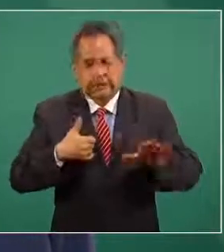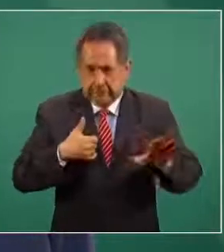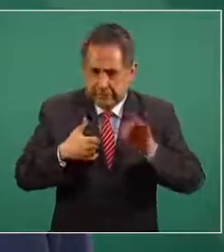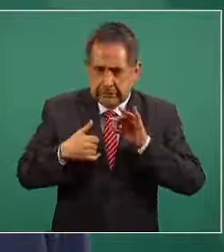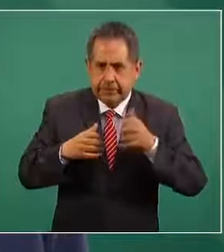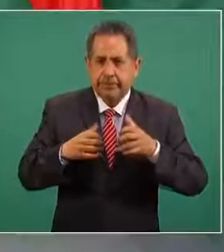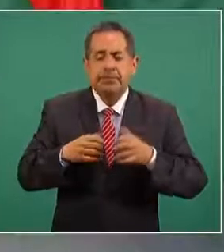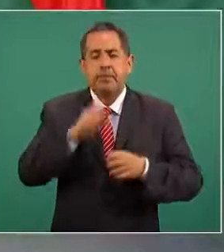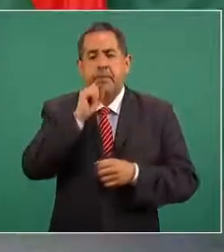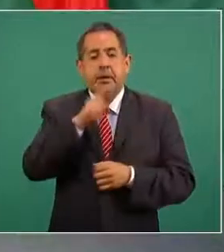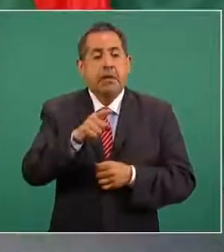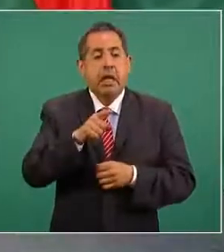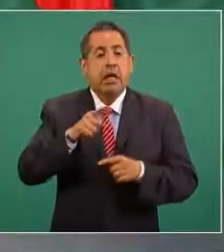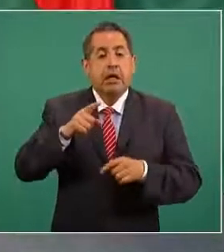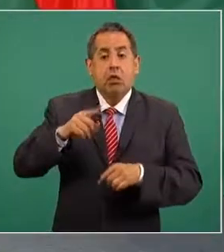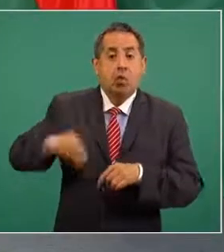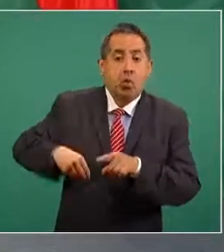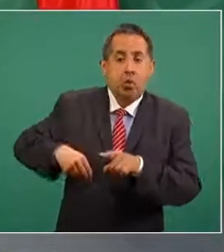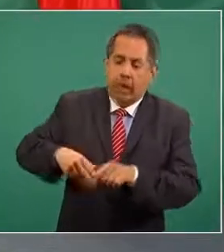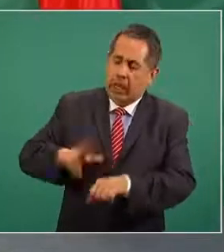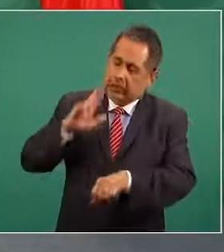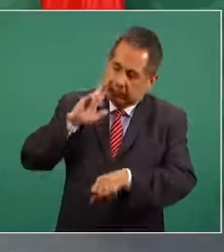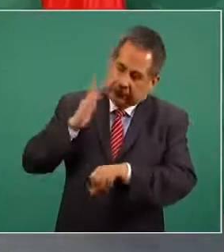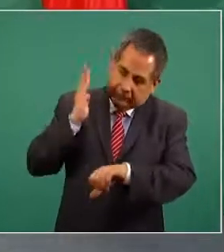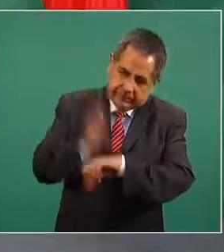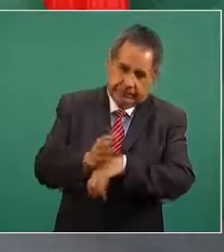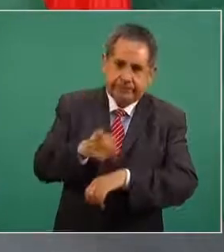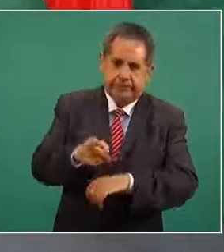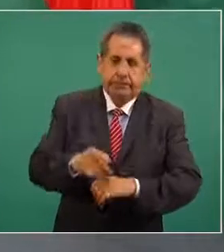y castigar a los responsables gracias